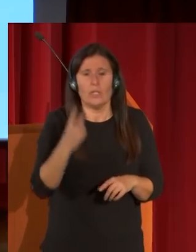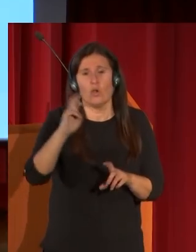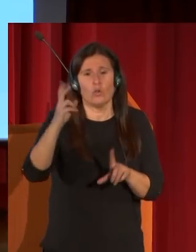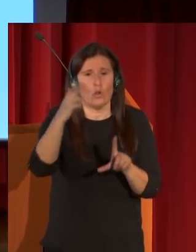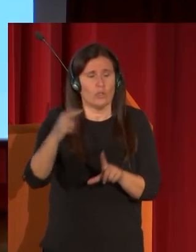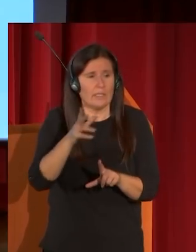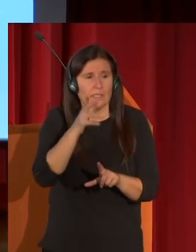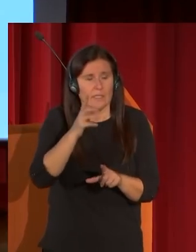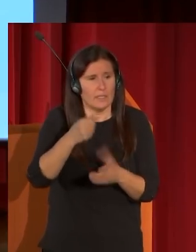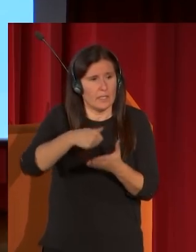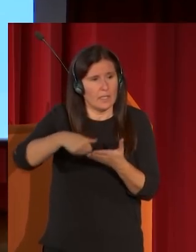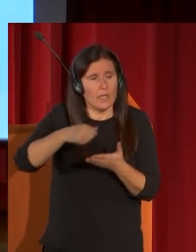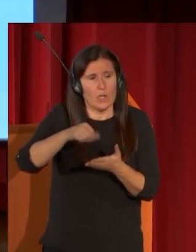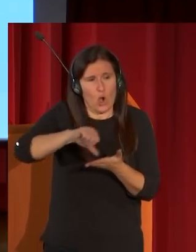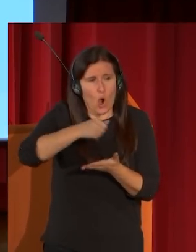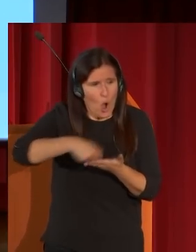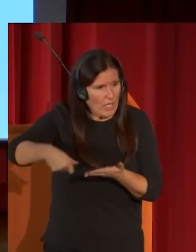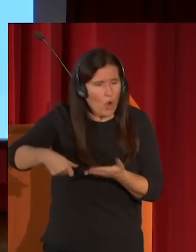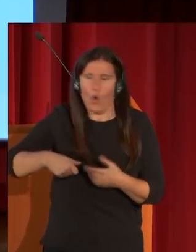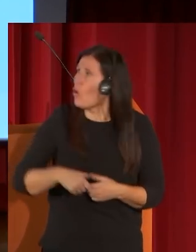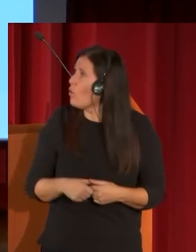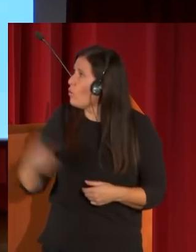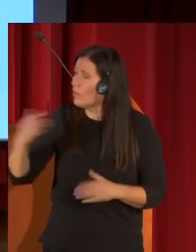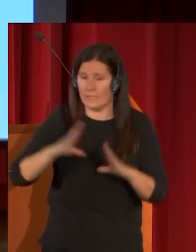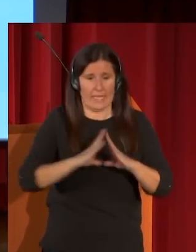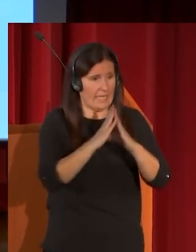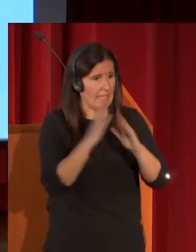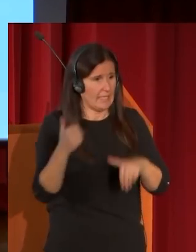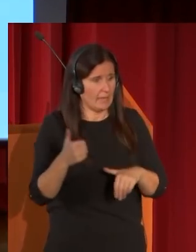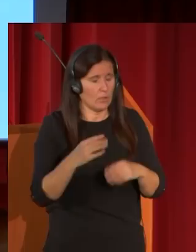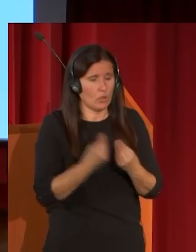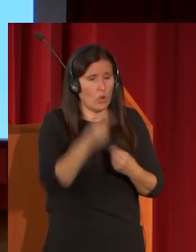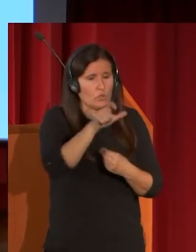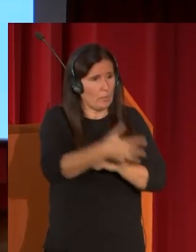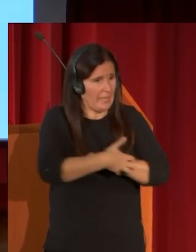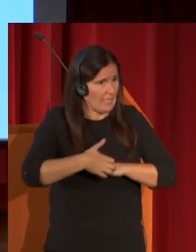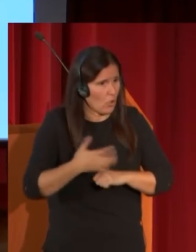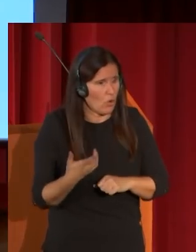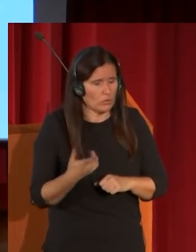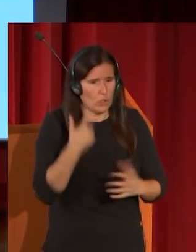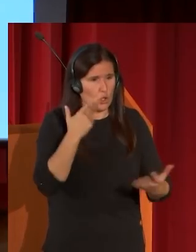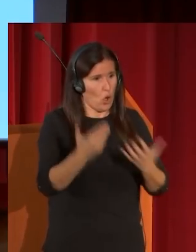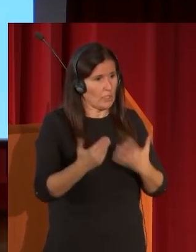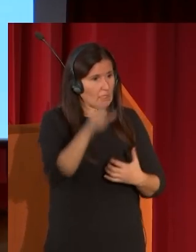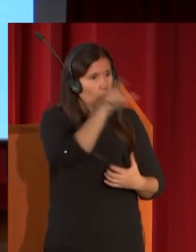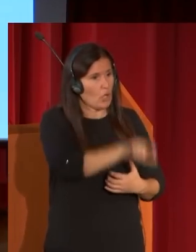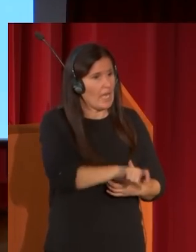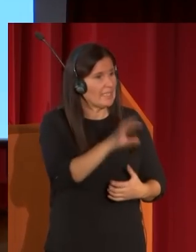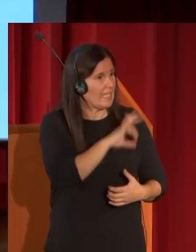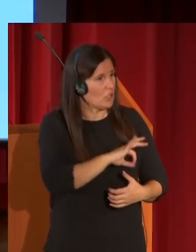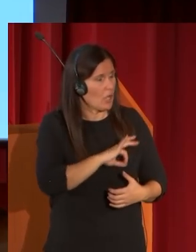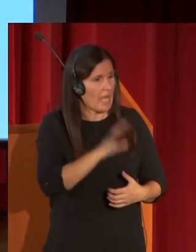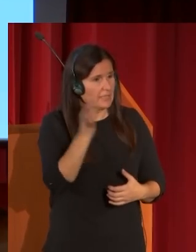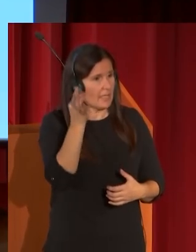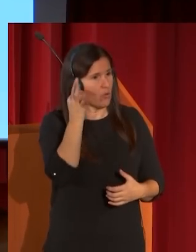iglesia de San Ginés con los mendigos que fascina el contraste con las señoras acomodadas fíjense el